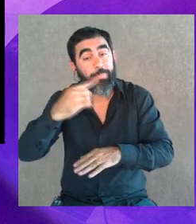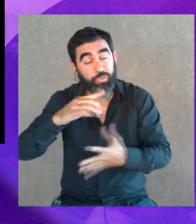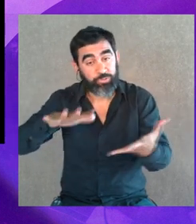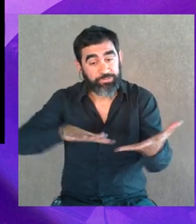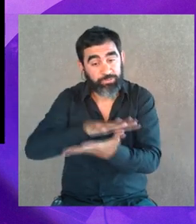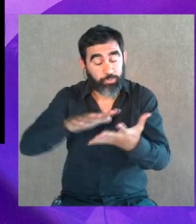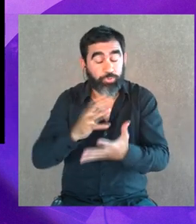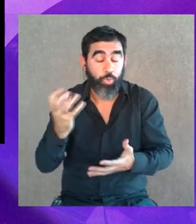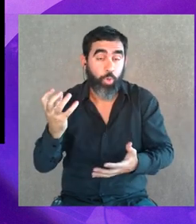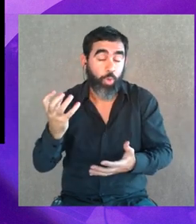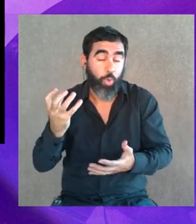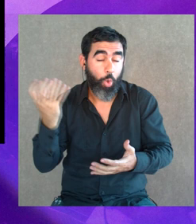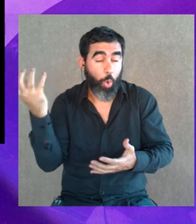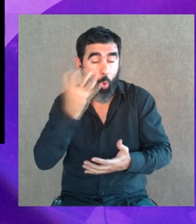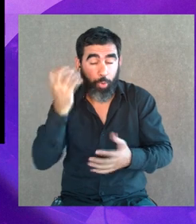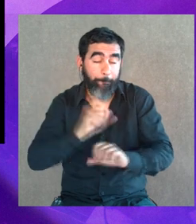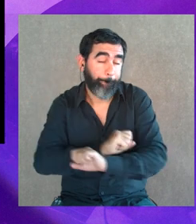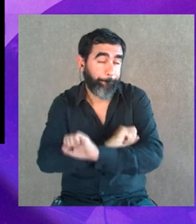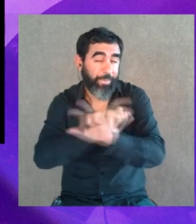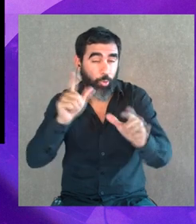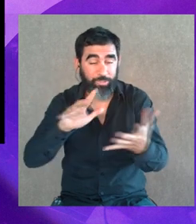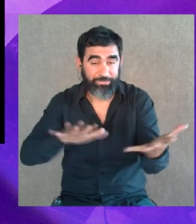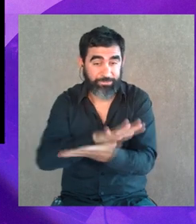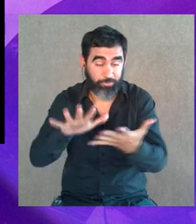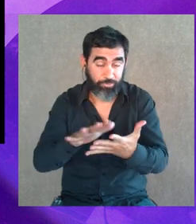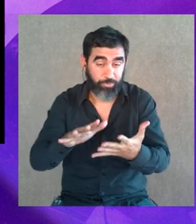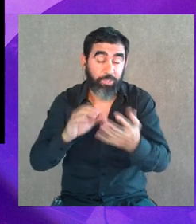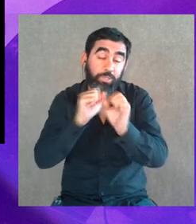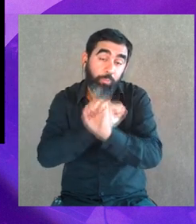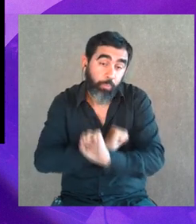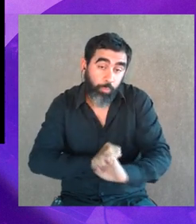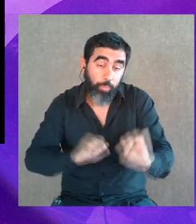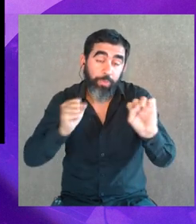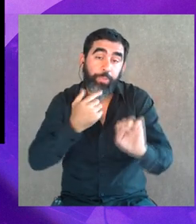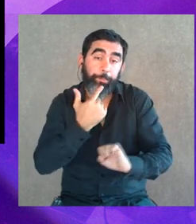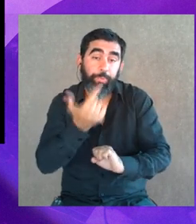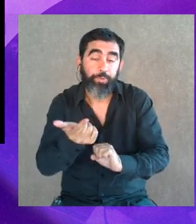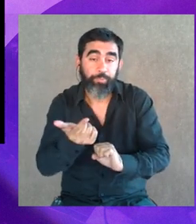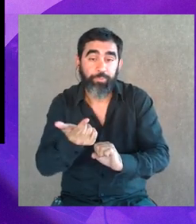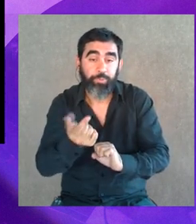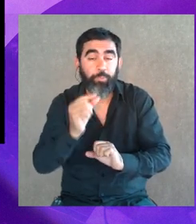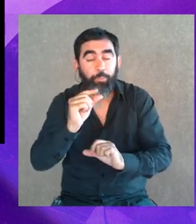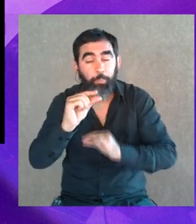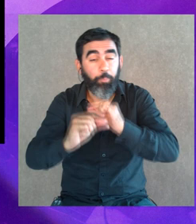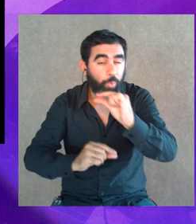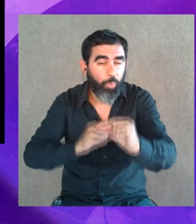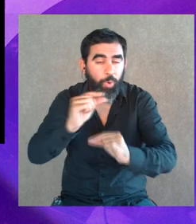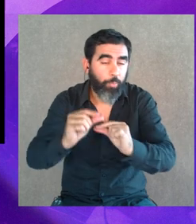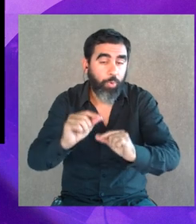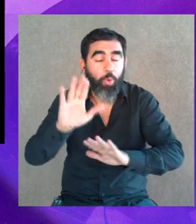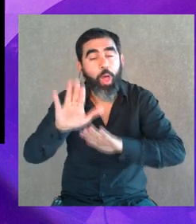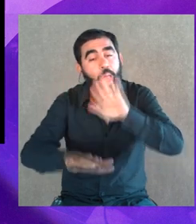las situaciones crónicas, las que, digamos, las que podían haber sido esporádicas,